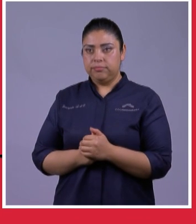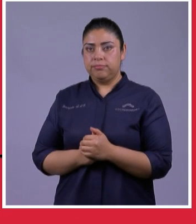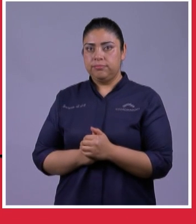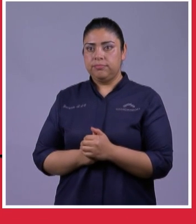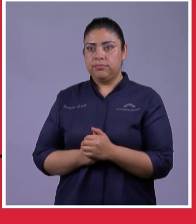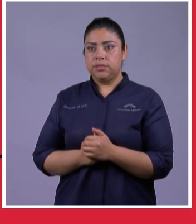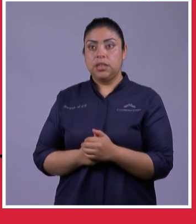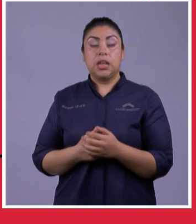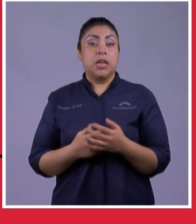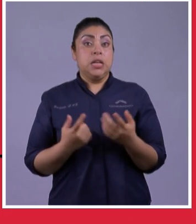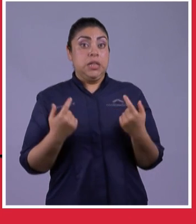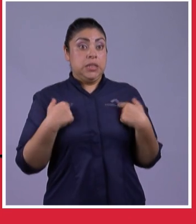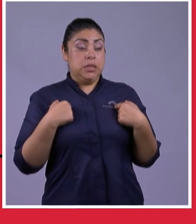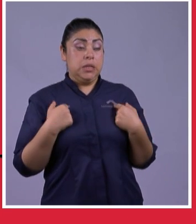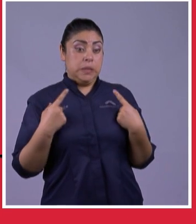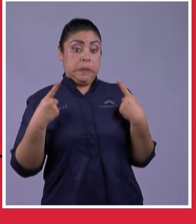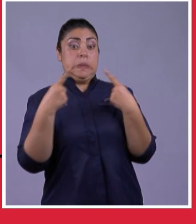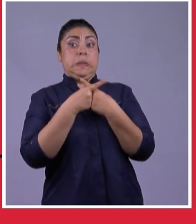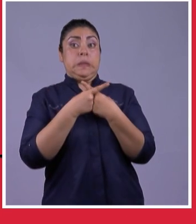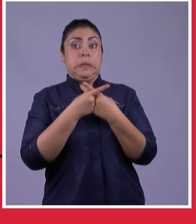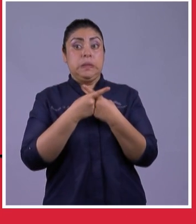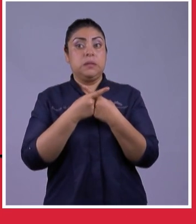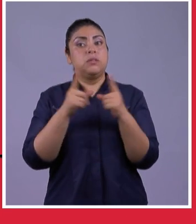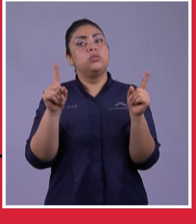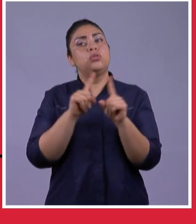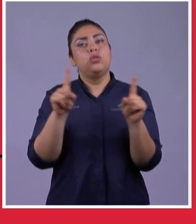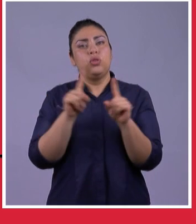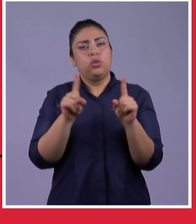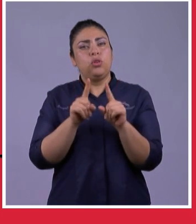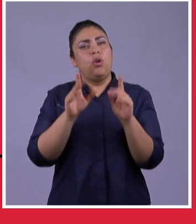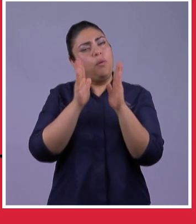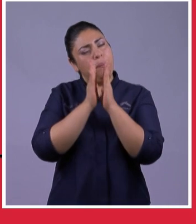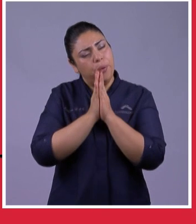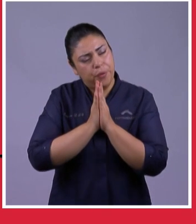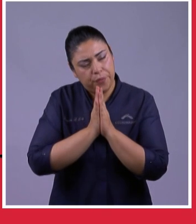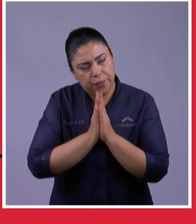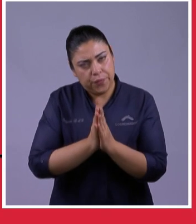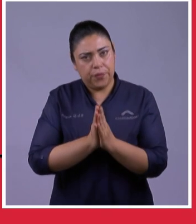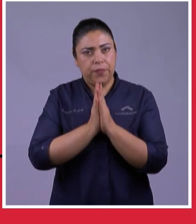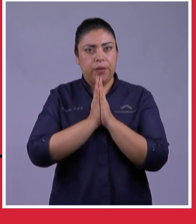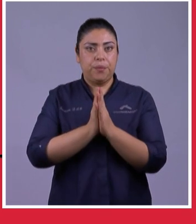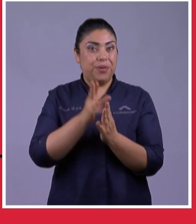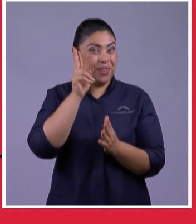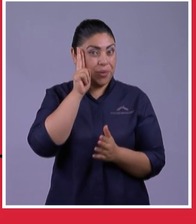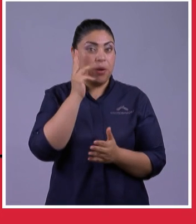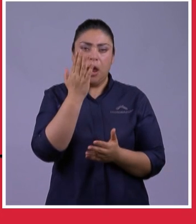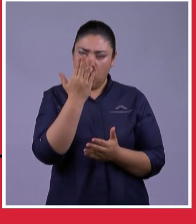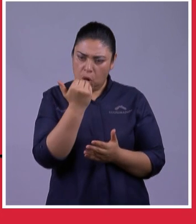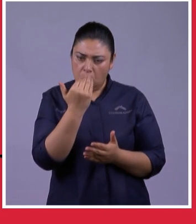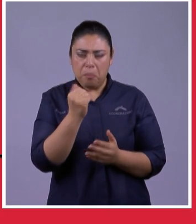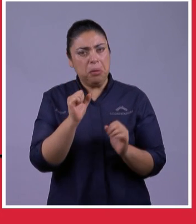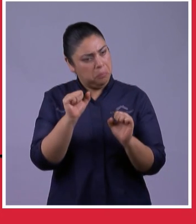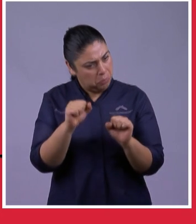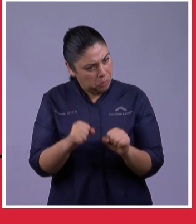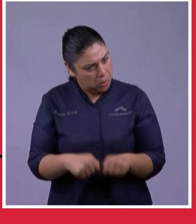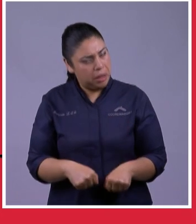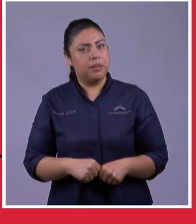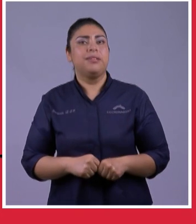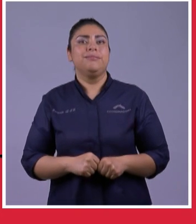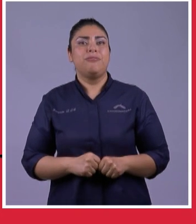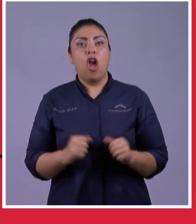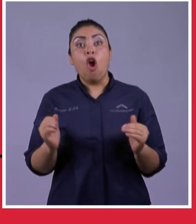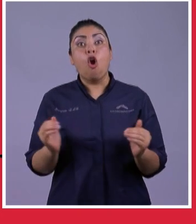mandamientos Normas Y leyes Que te doy Hoy Podrás Comer Todo lo Que quieras Lo que quieras Y